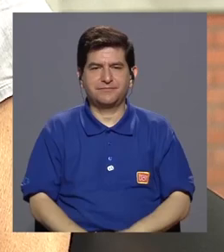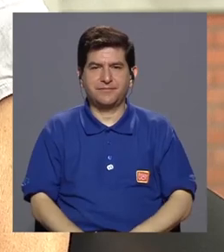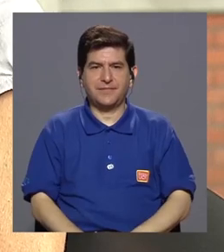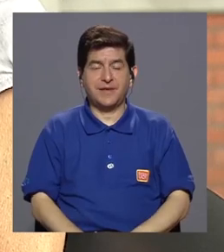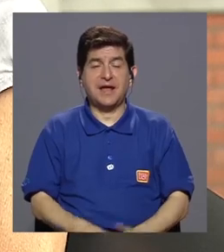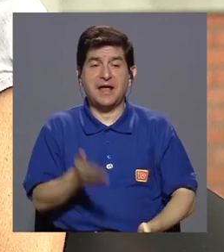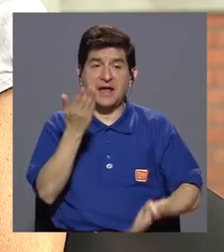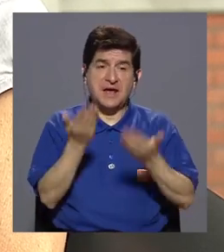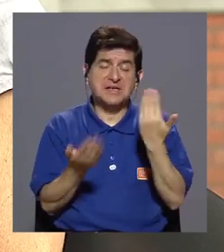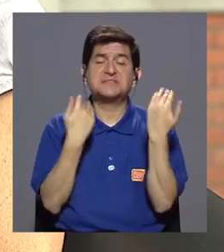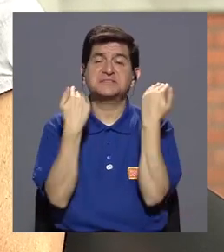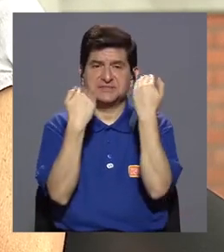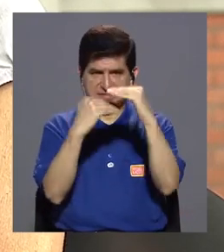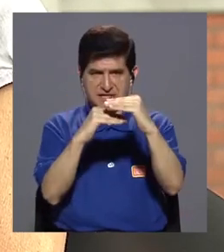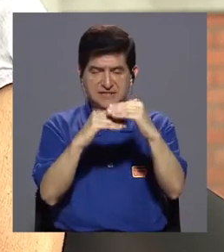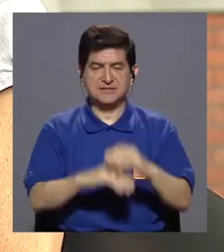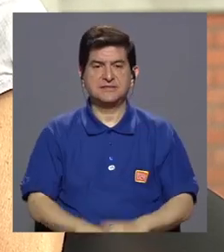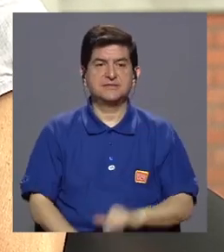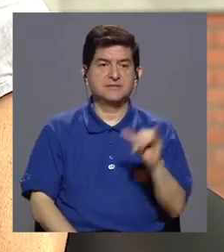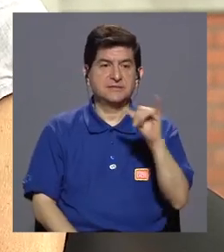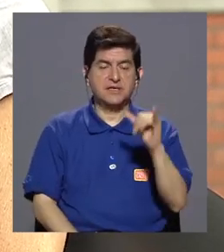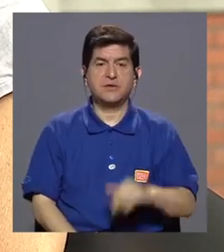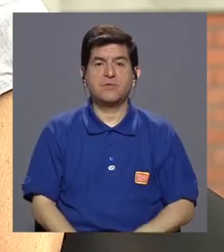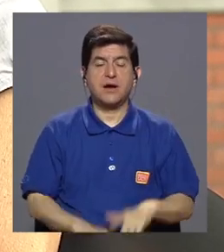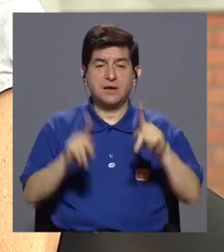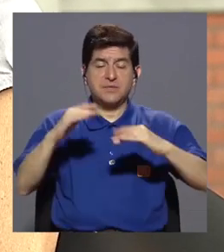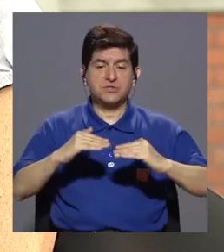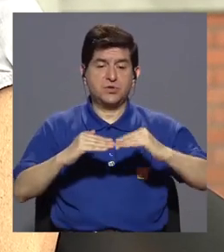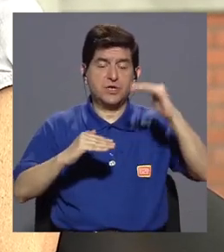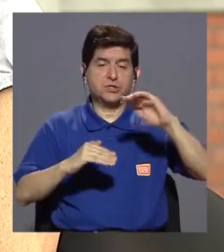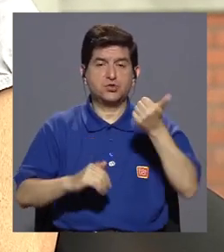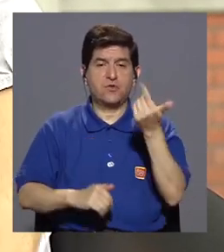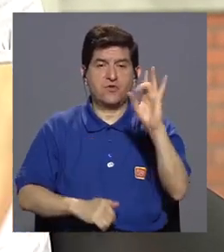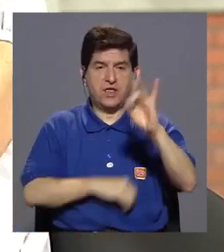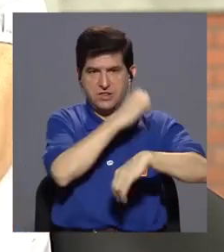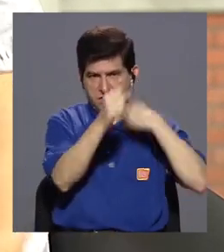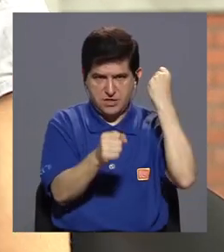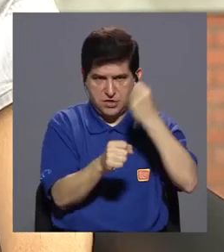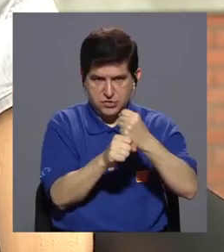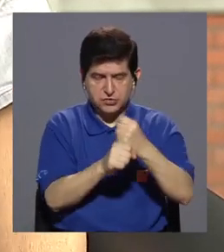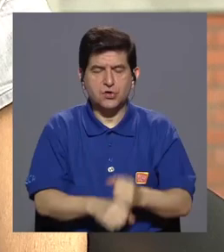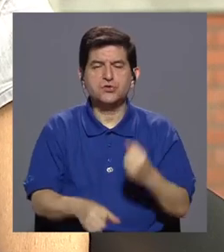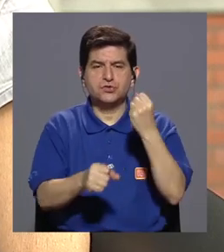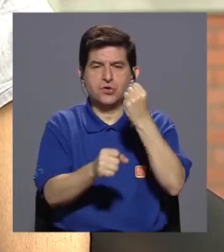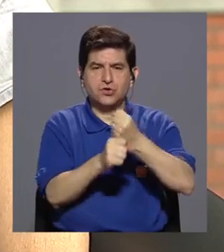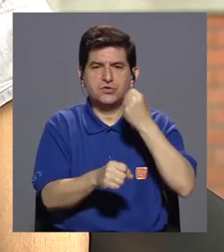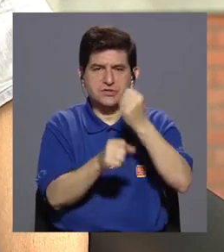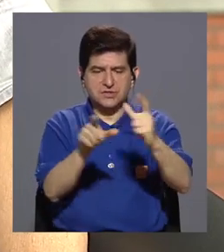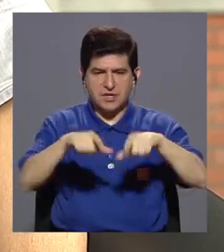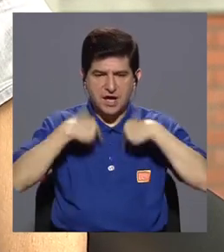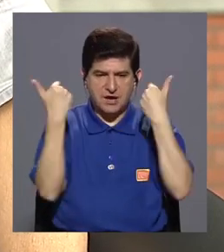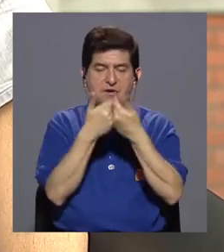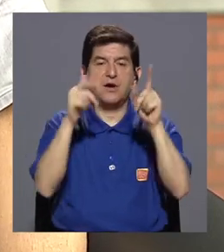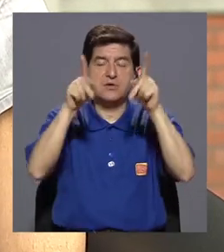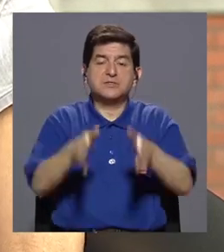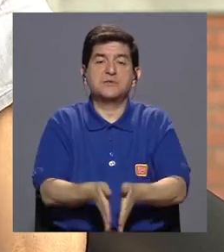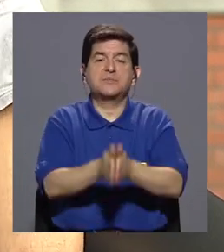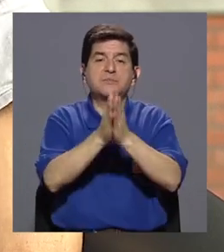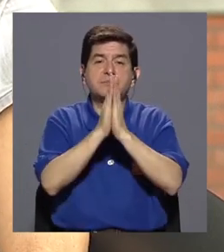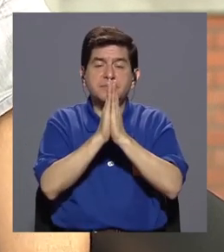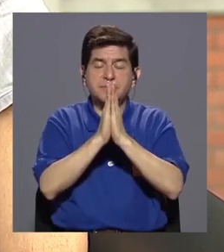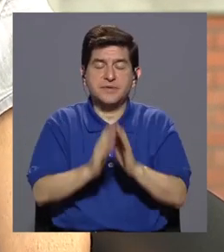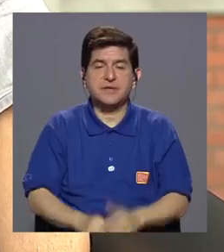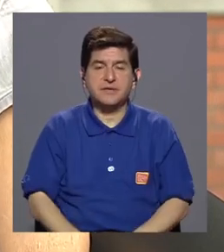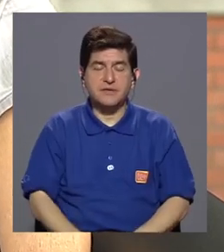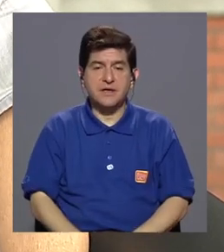Esa sería una restricción. Y también es para mayores de edad el trabajo grupal, porque se pide a las personas que